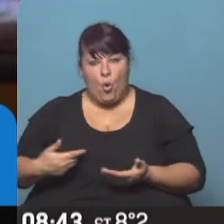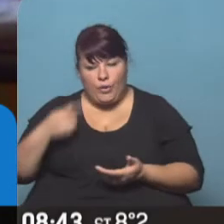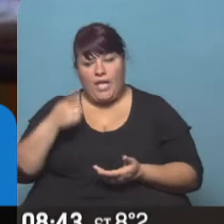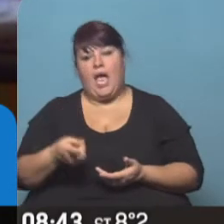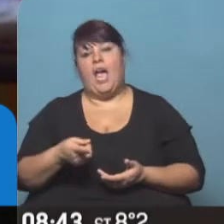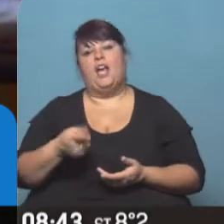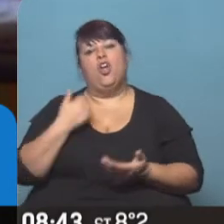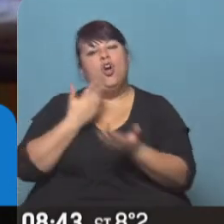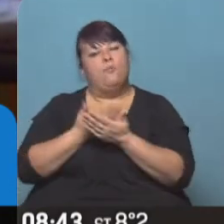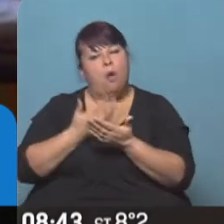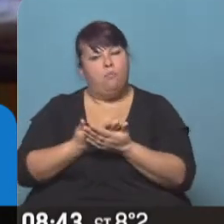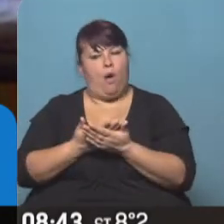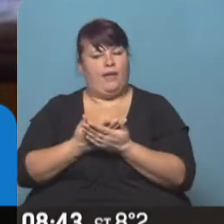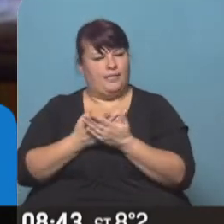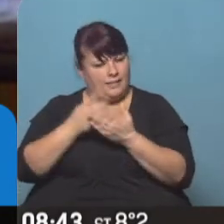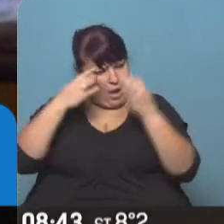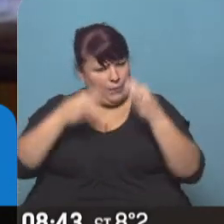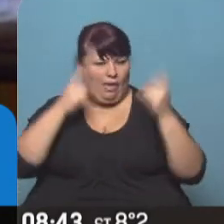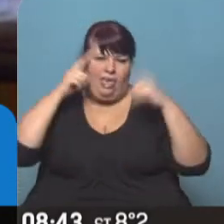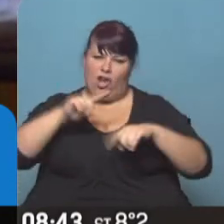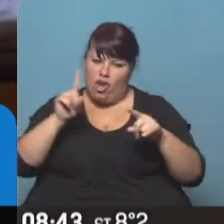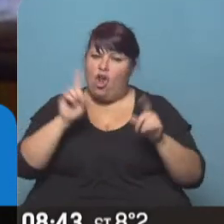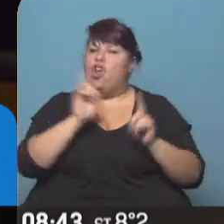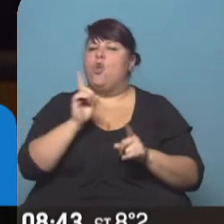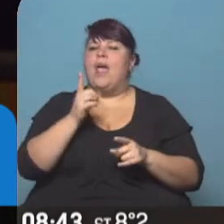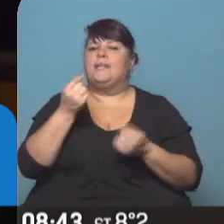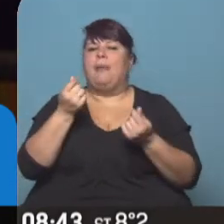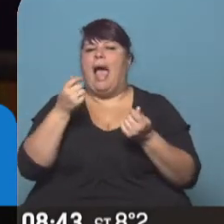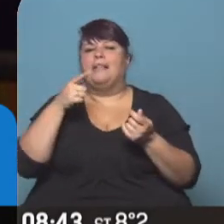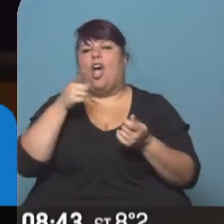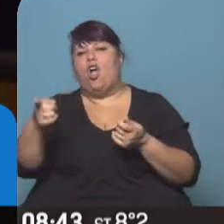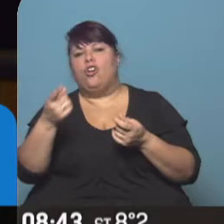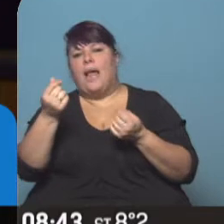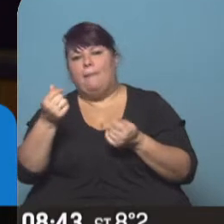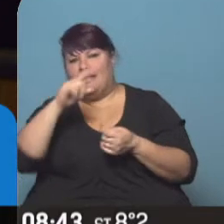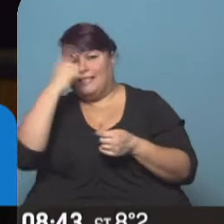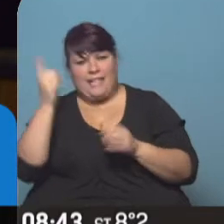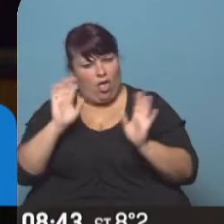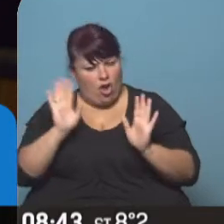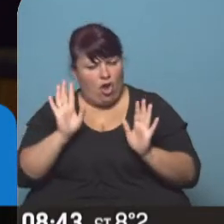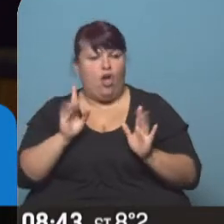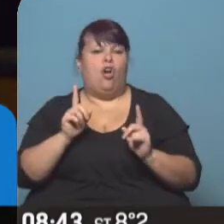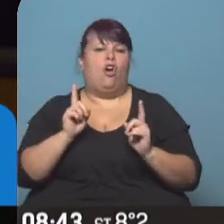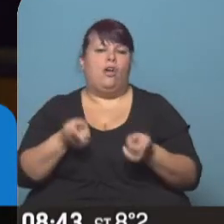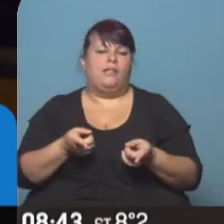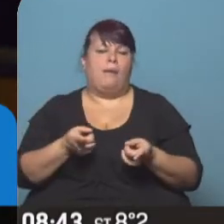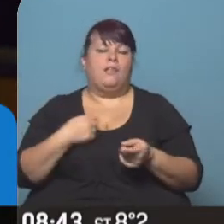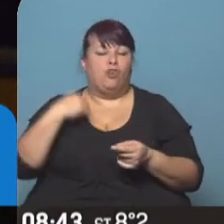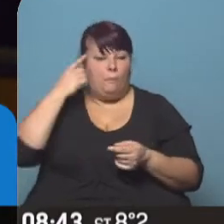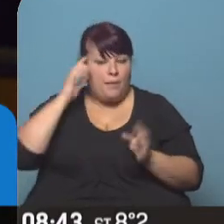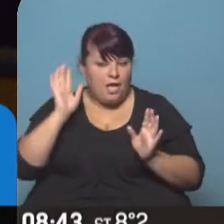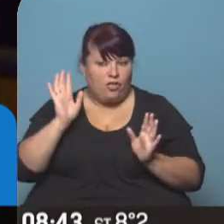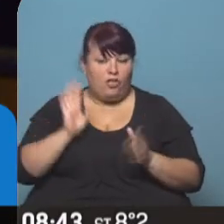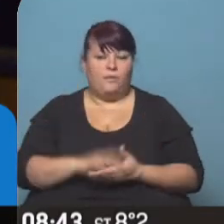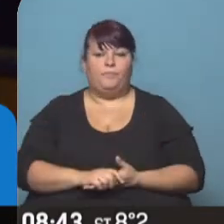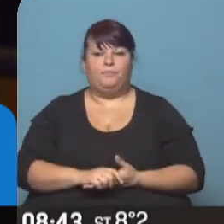que es una propuesta absolutamente razonable, que no compromete a las finanzas del Estado Nacional y creo que